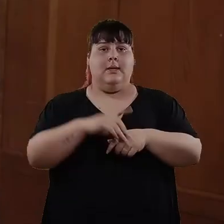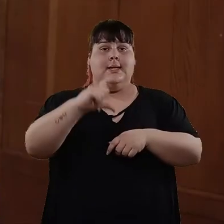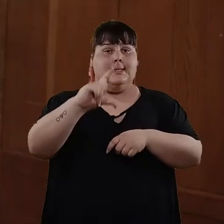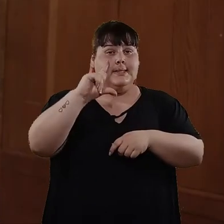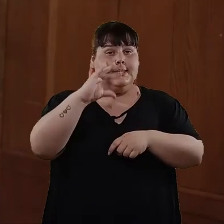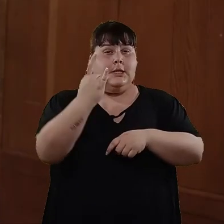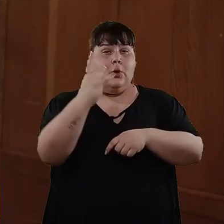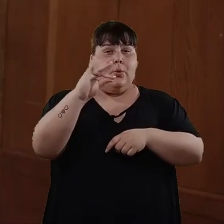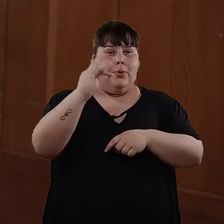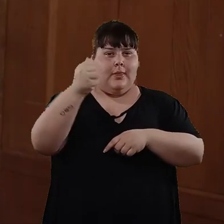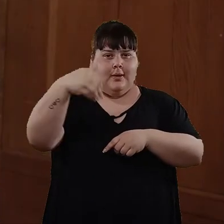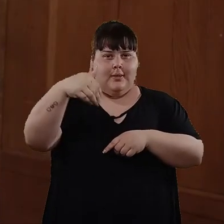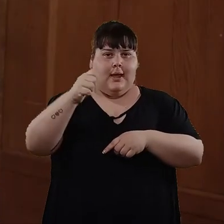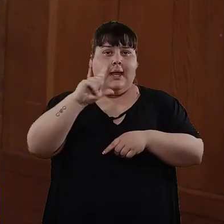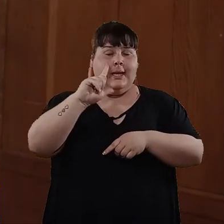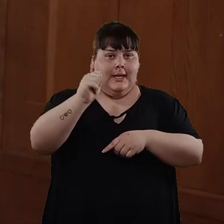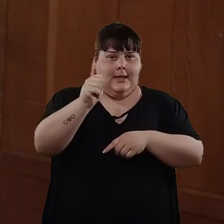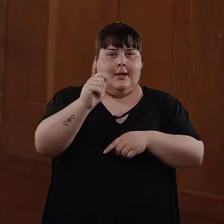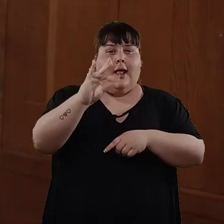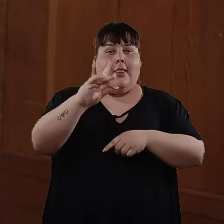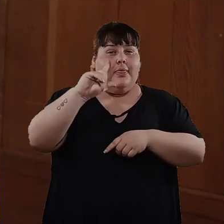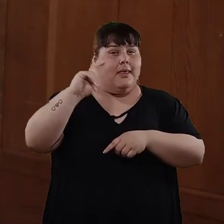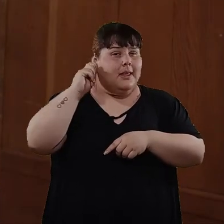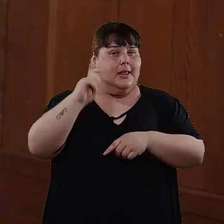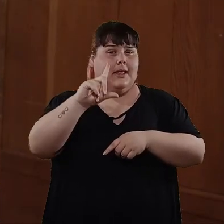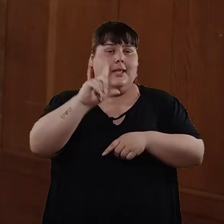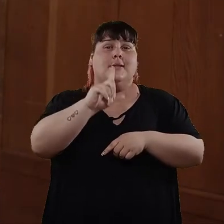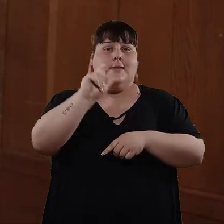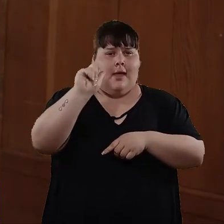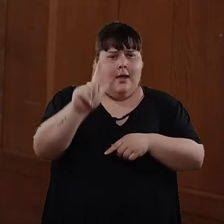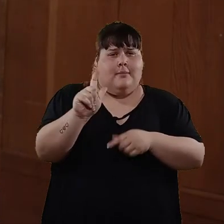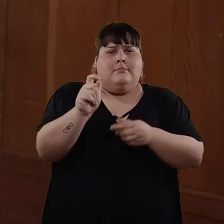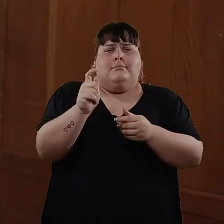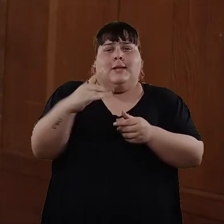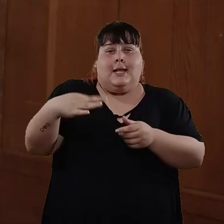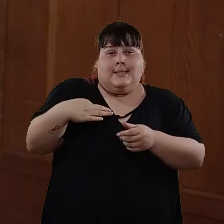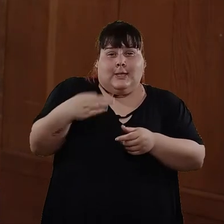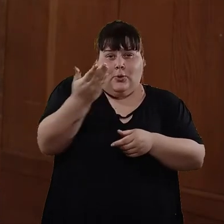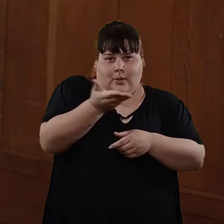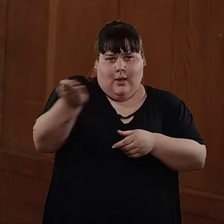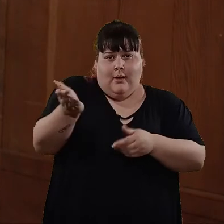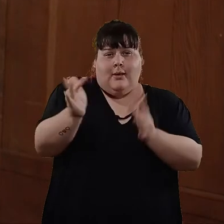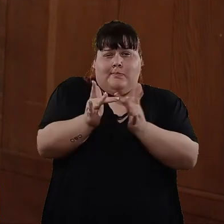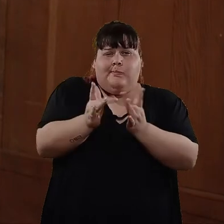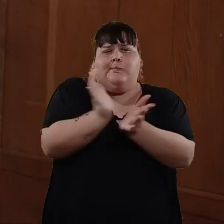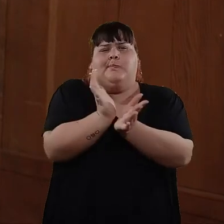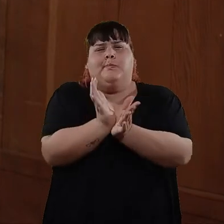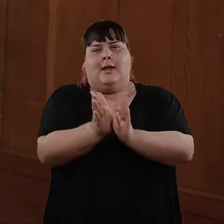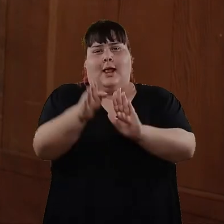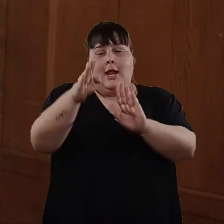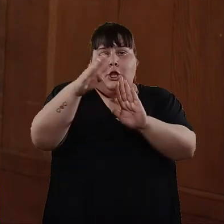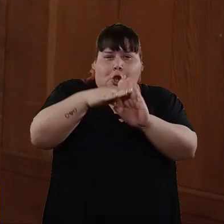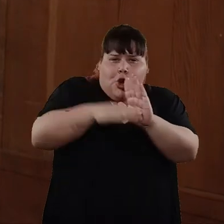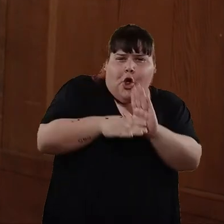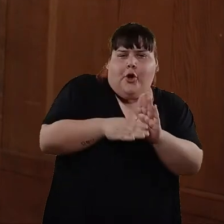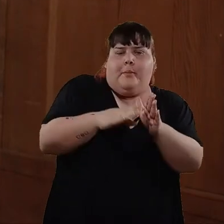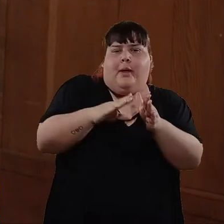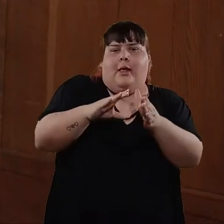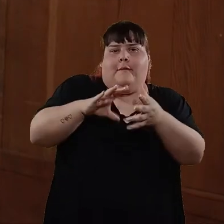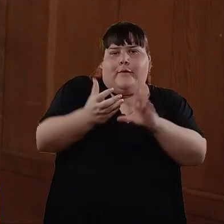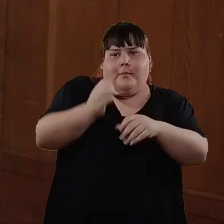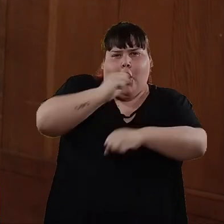La ciudadanía digital es un conjunto de normas concerniente a conductas y a comportamientos en la